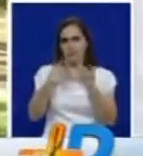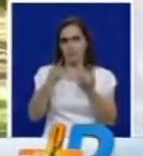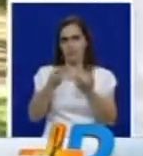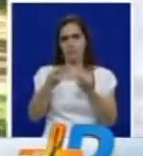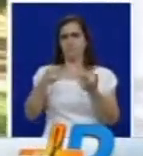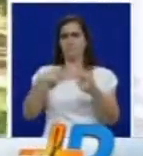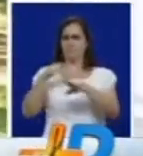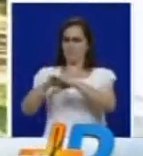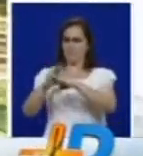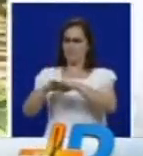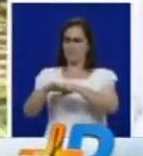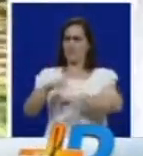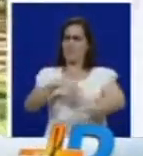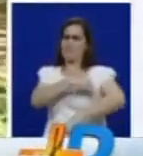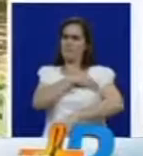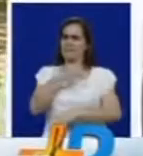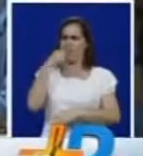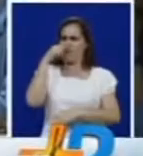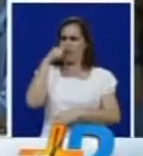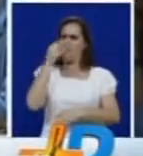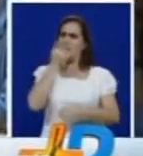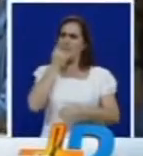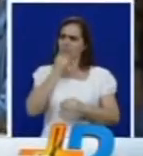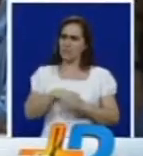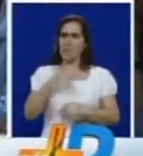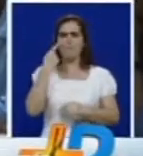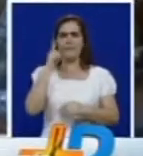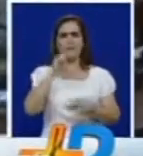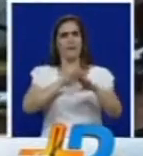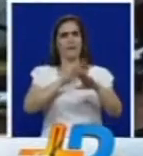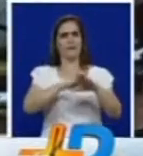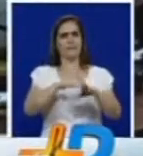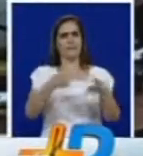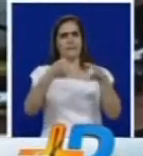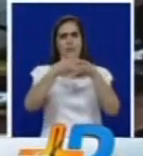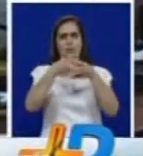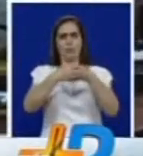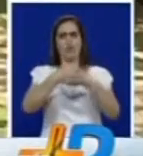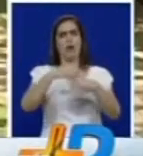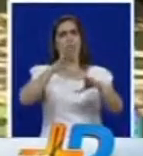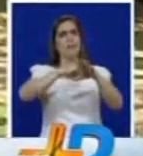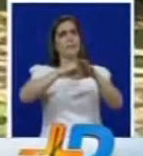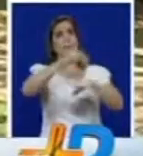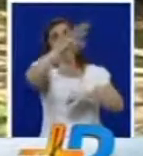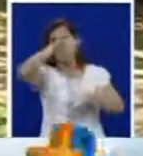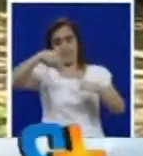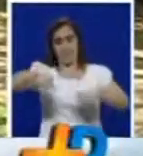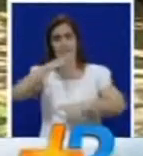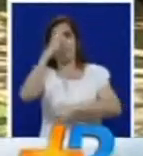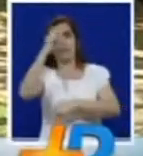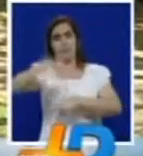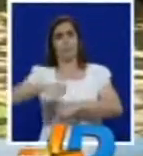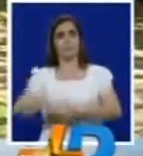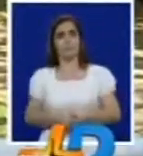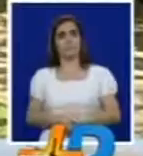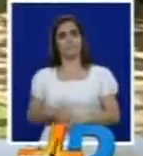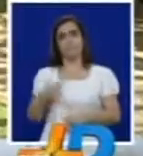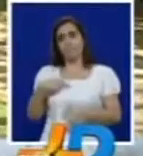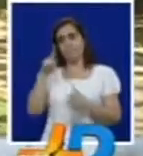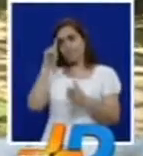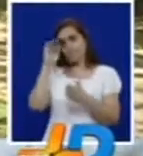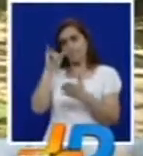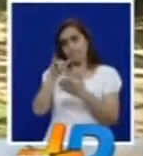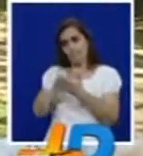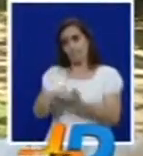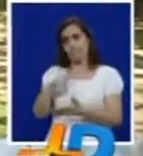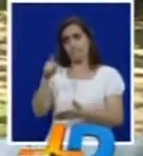presidente de la República, Juan Manuel Santos, se precipitó al ordenar el regreso de los negociadores a Colombia. Yo creo que el grupo